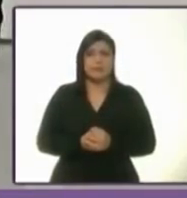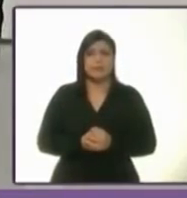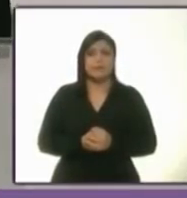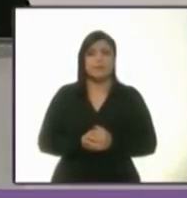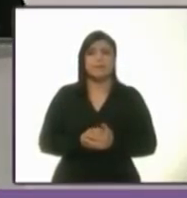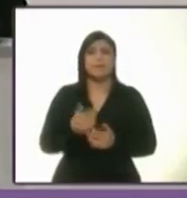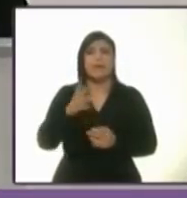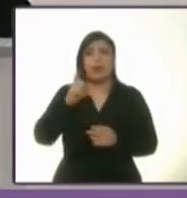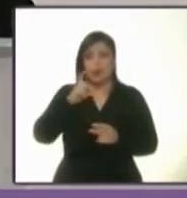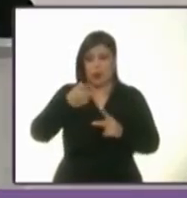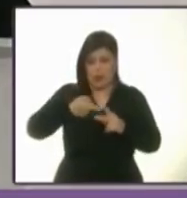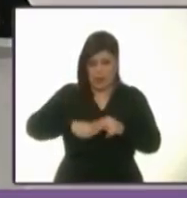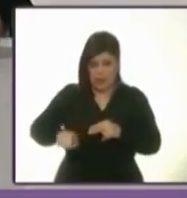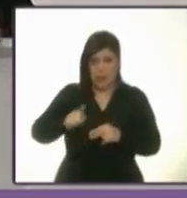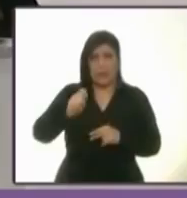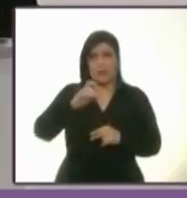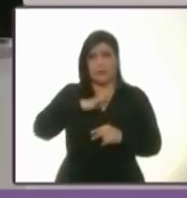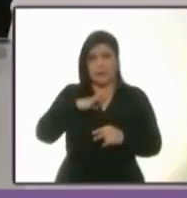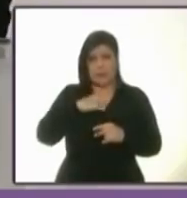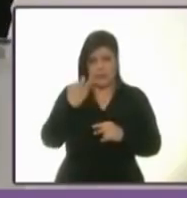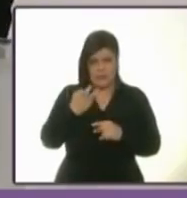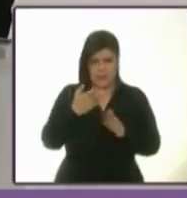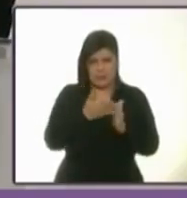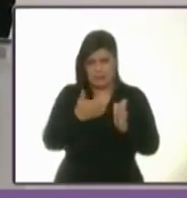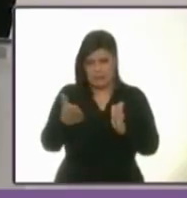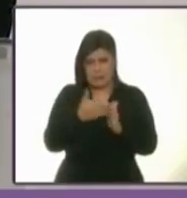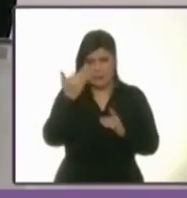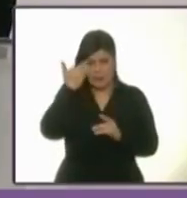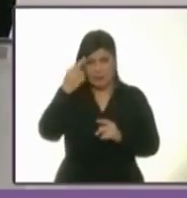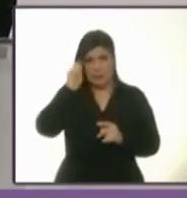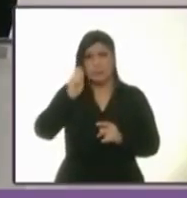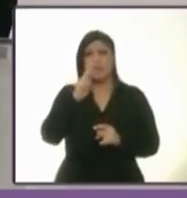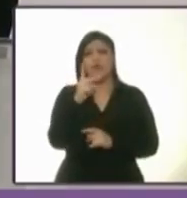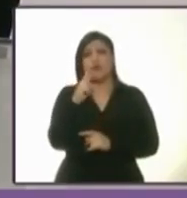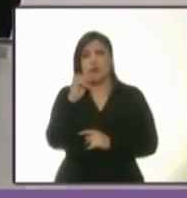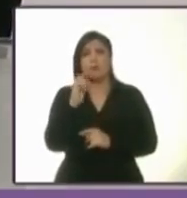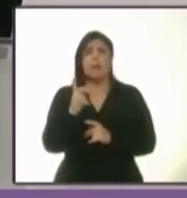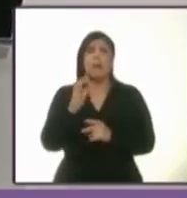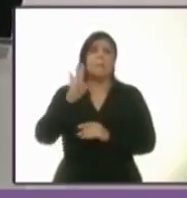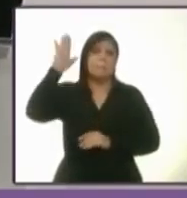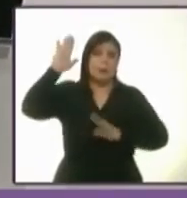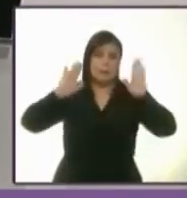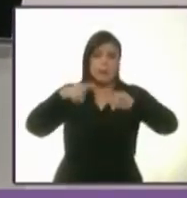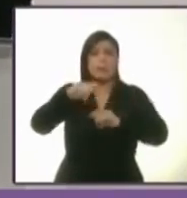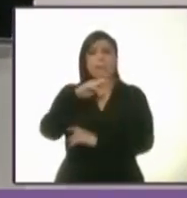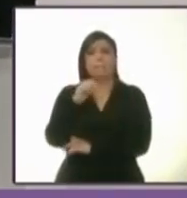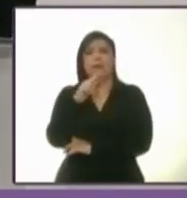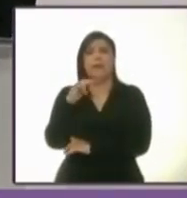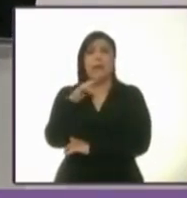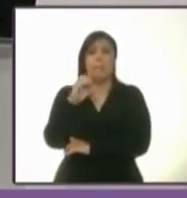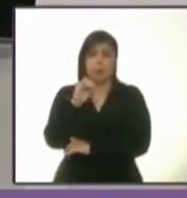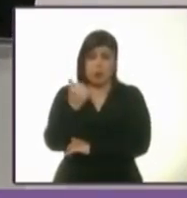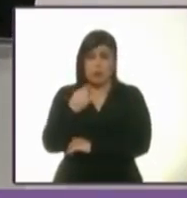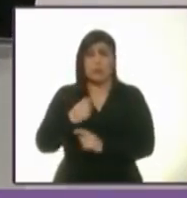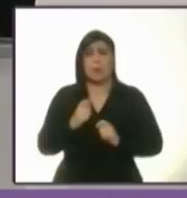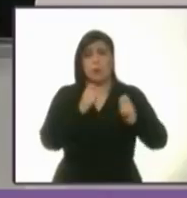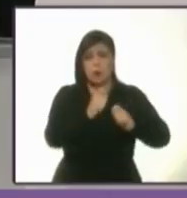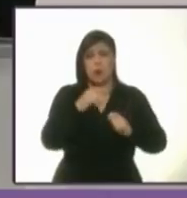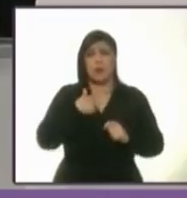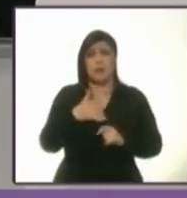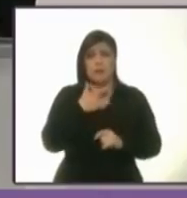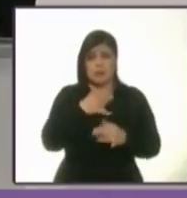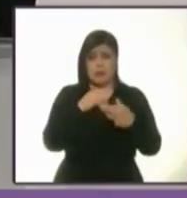arranque y el inicio de este bloque, pidieron la palabra purificación carpinteiro y Mariana Boy, así que tiene el uso de la palabra